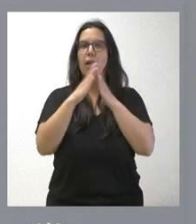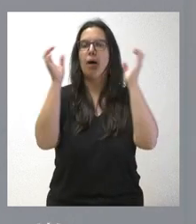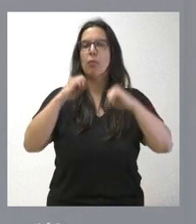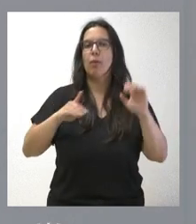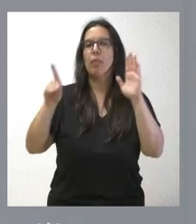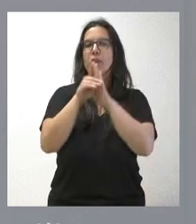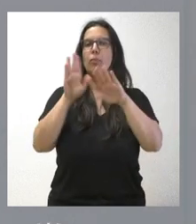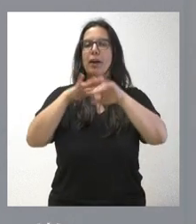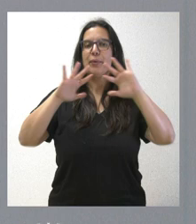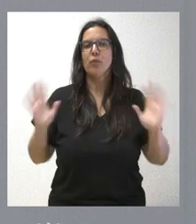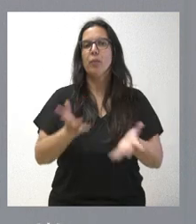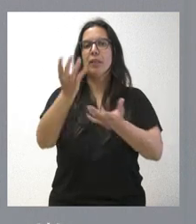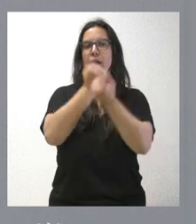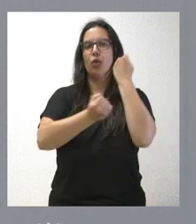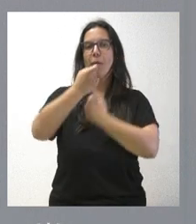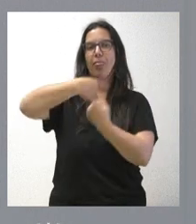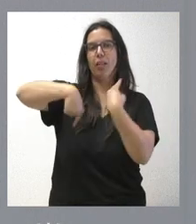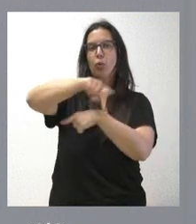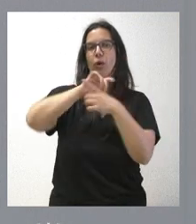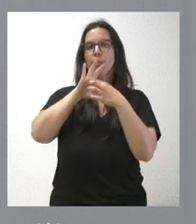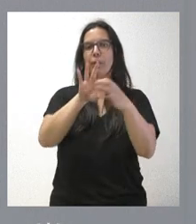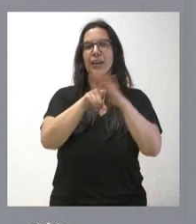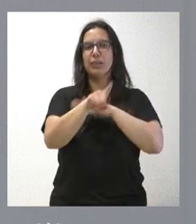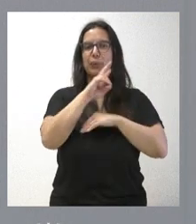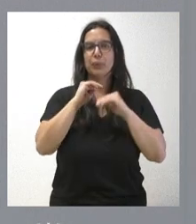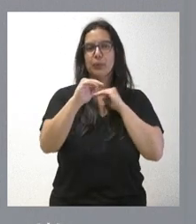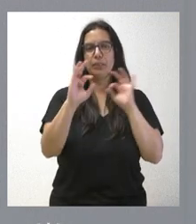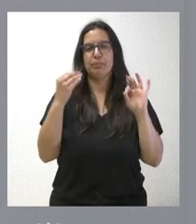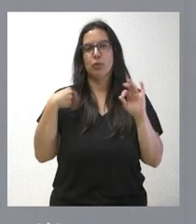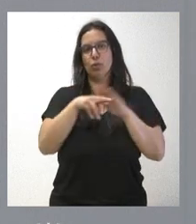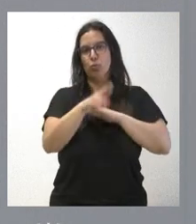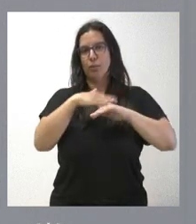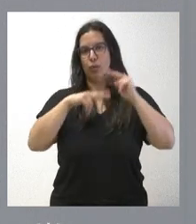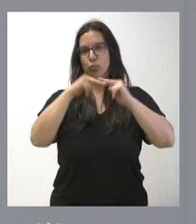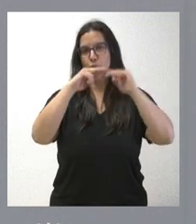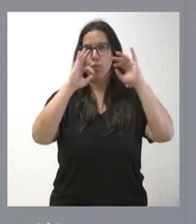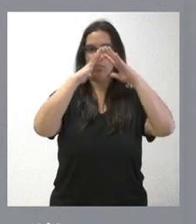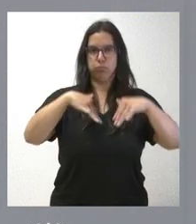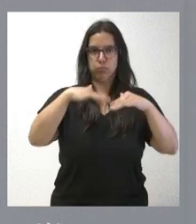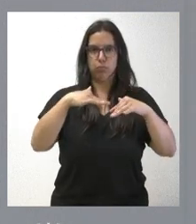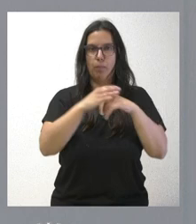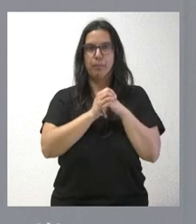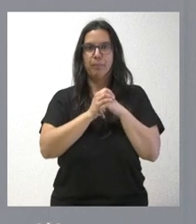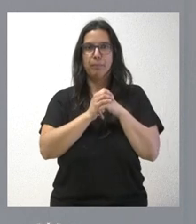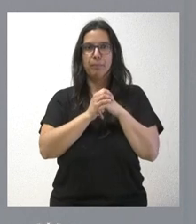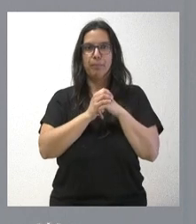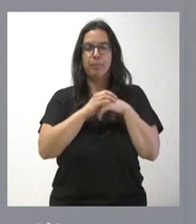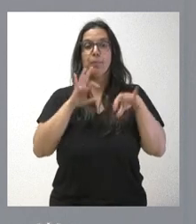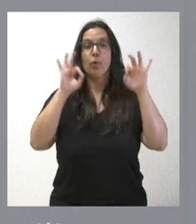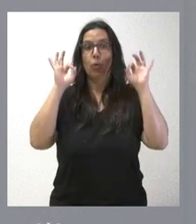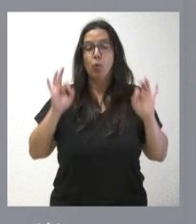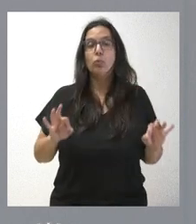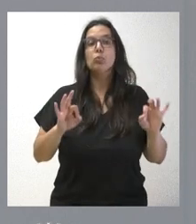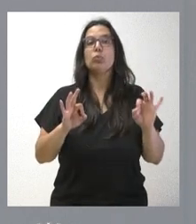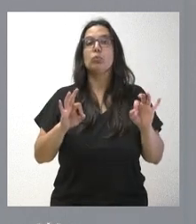la economía circular en torno a la gestión sostenible de recursos de construcción y demolición, justo después de la